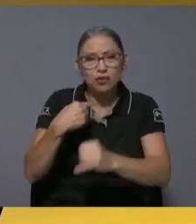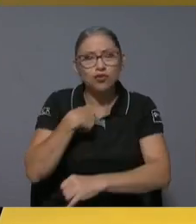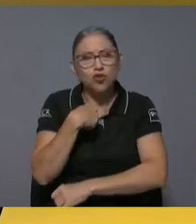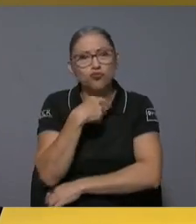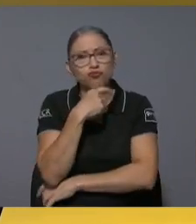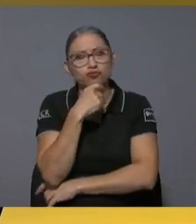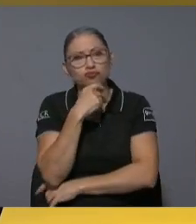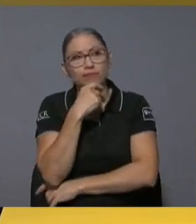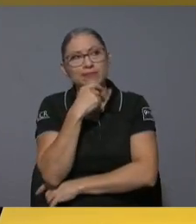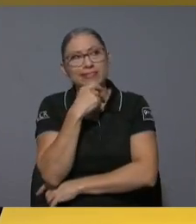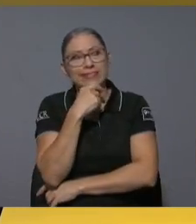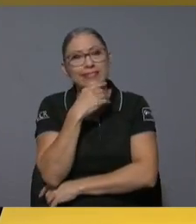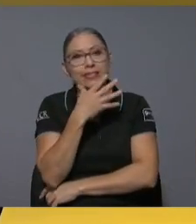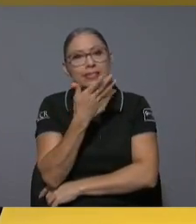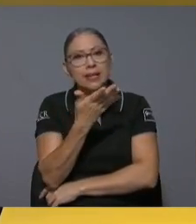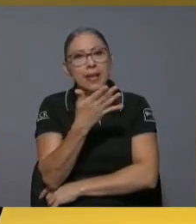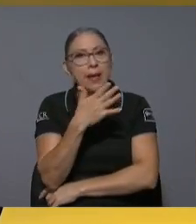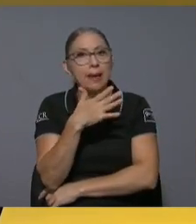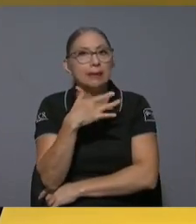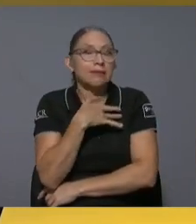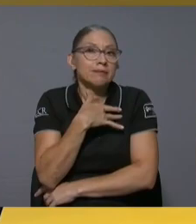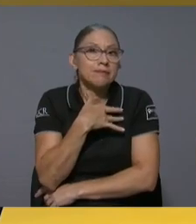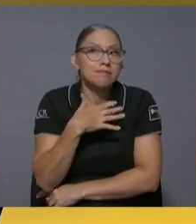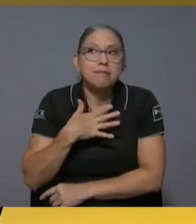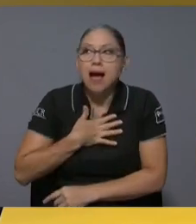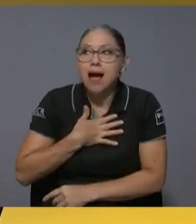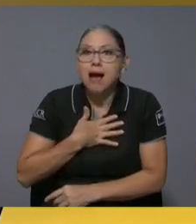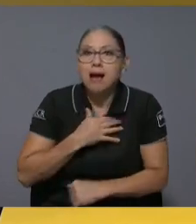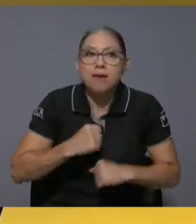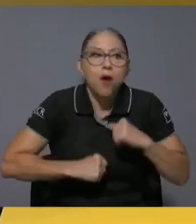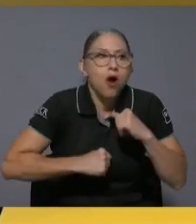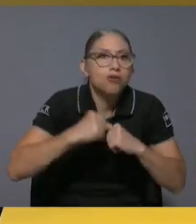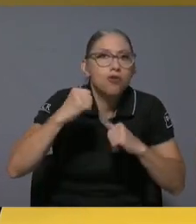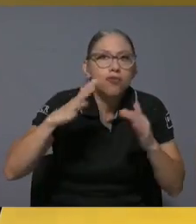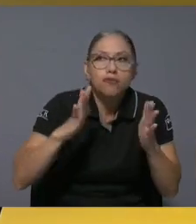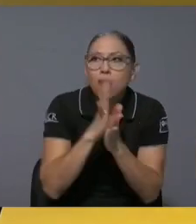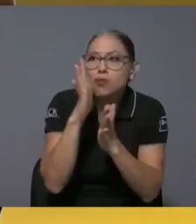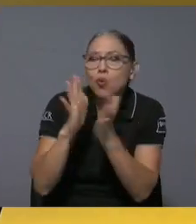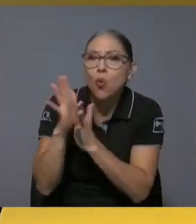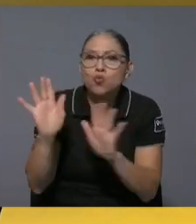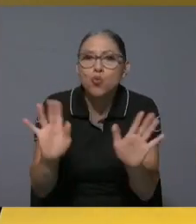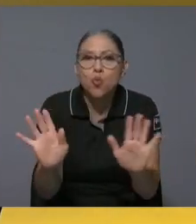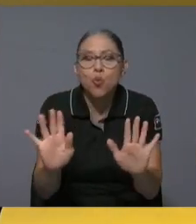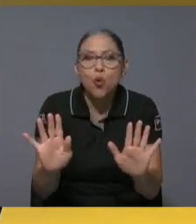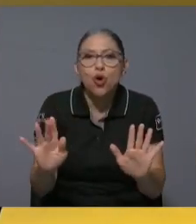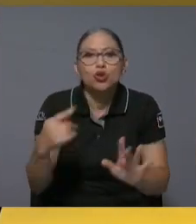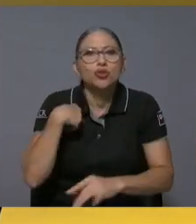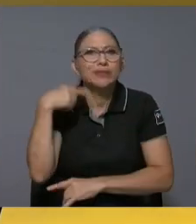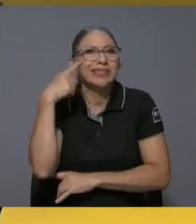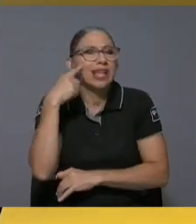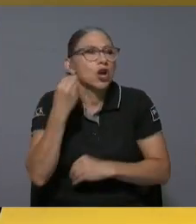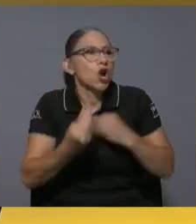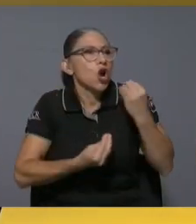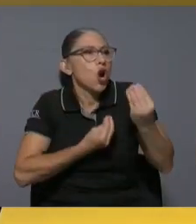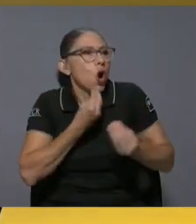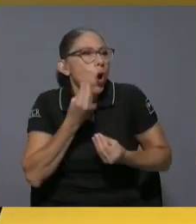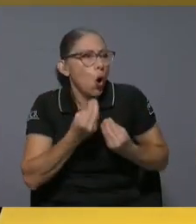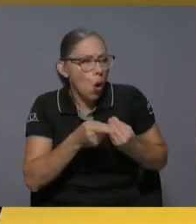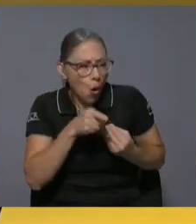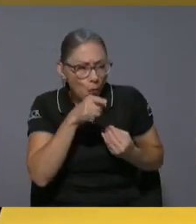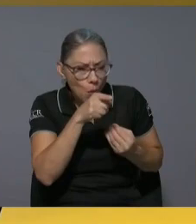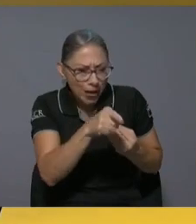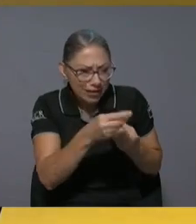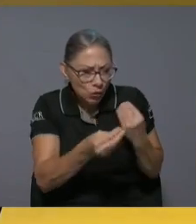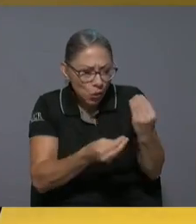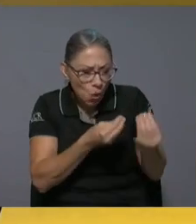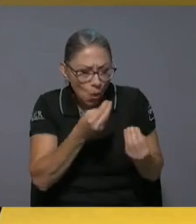mi pasión no era el concreto el acero sino cómo pagamos esto y cómo esto empata dentro de los planes